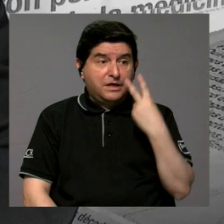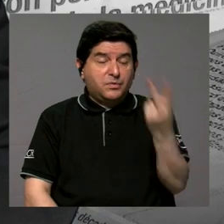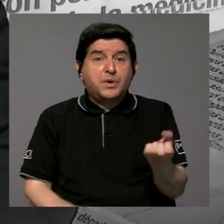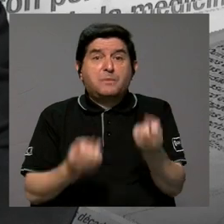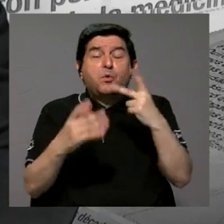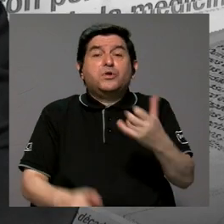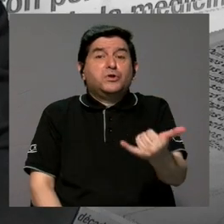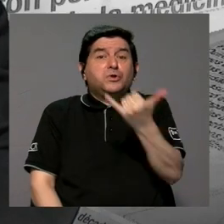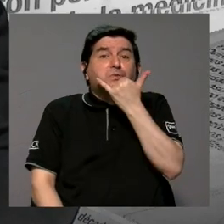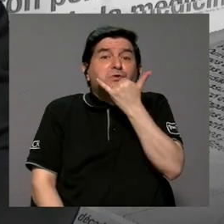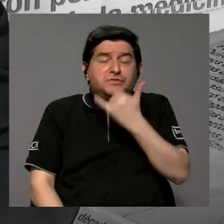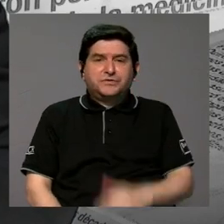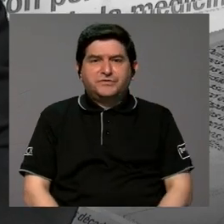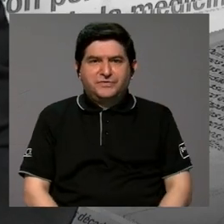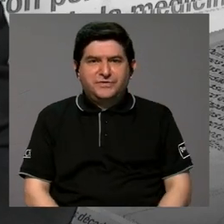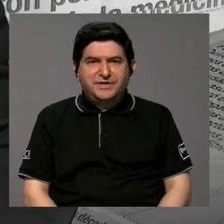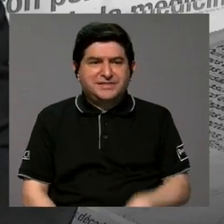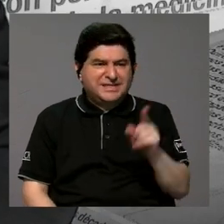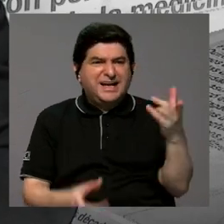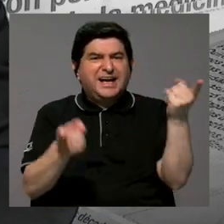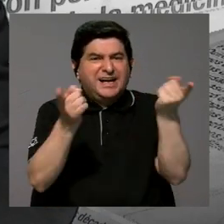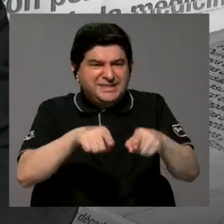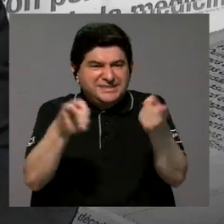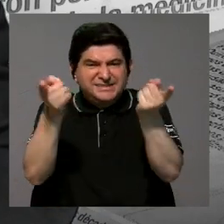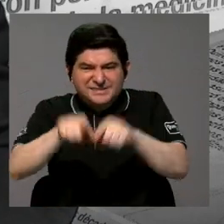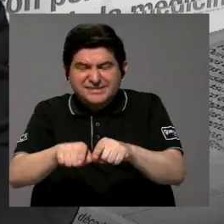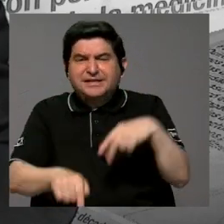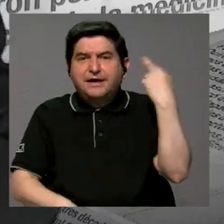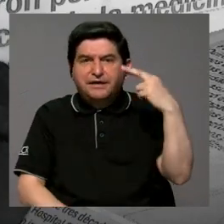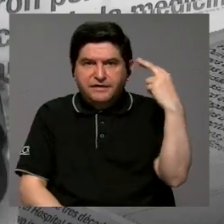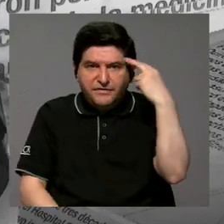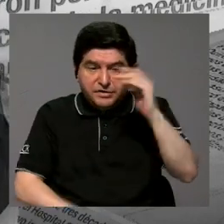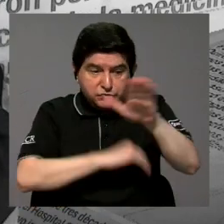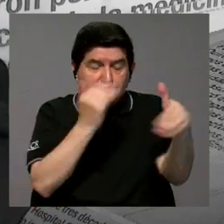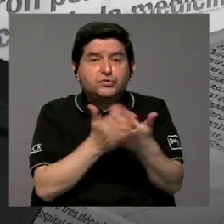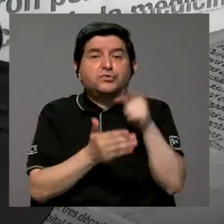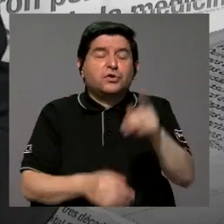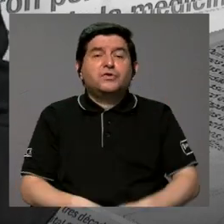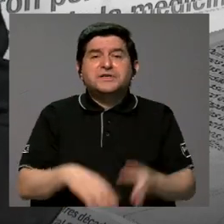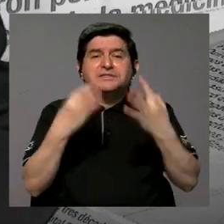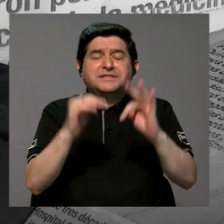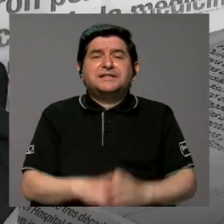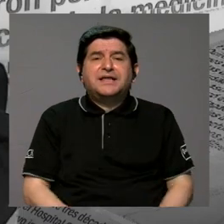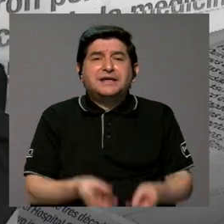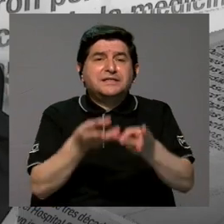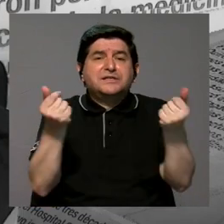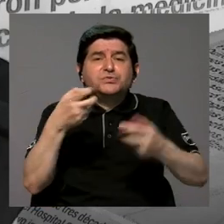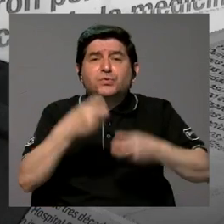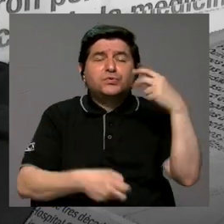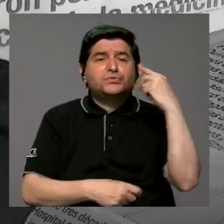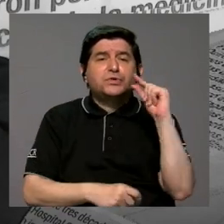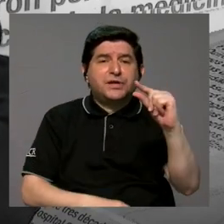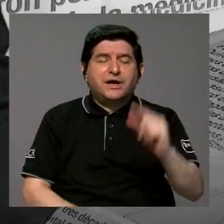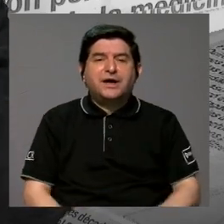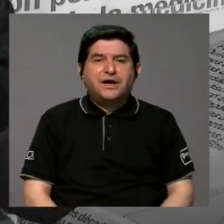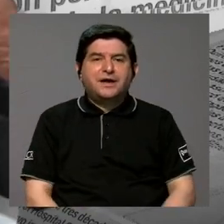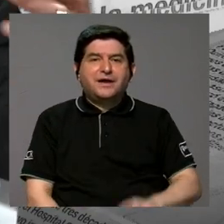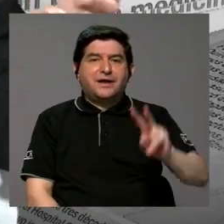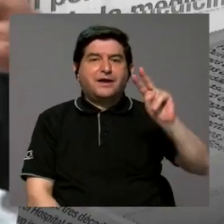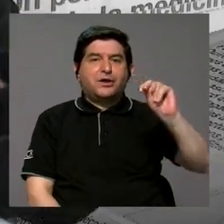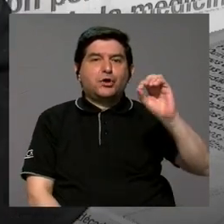cantidad de fallas, errores que se cometen, precisamente porque todo es para apagar incendios. El pobre Nogi,